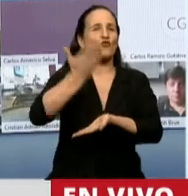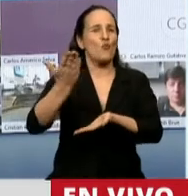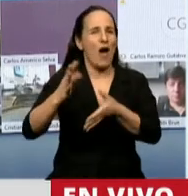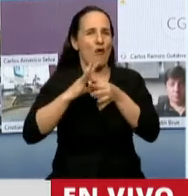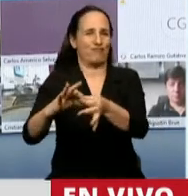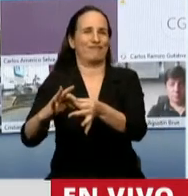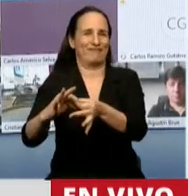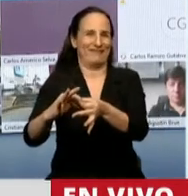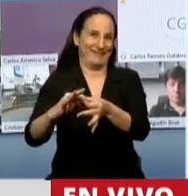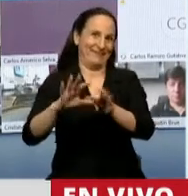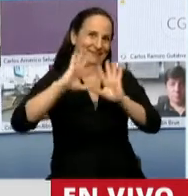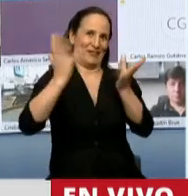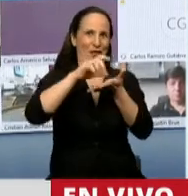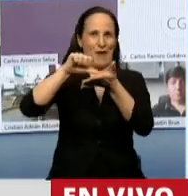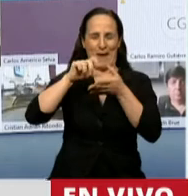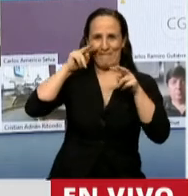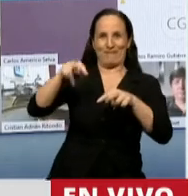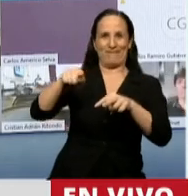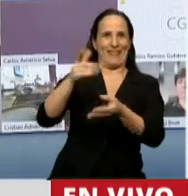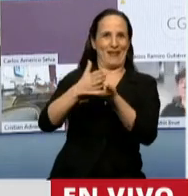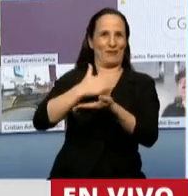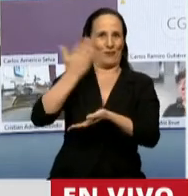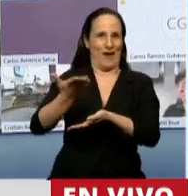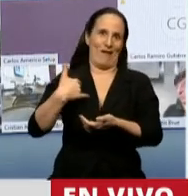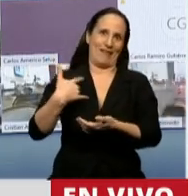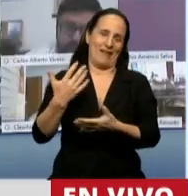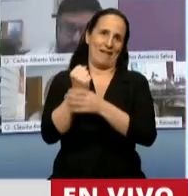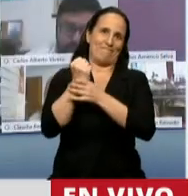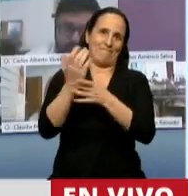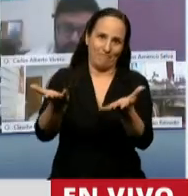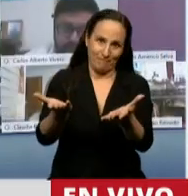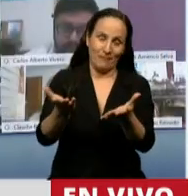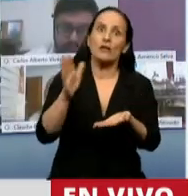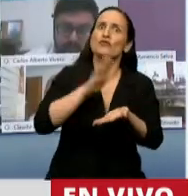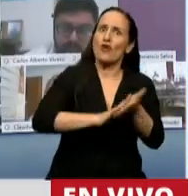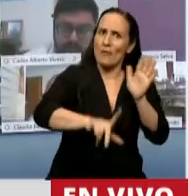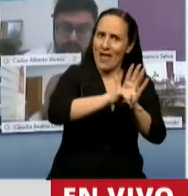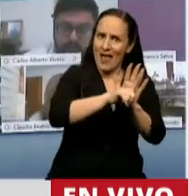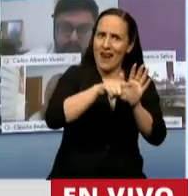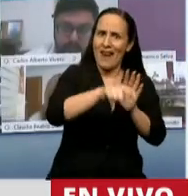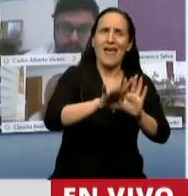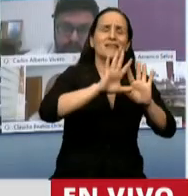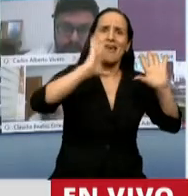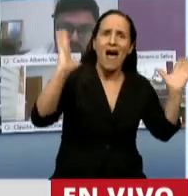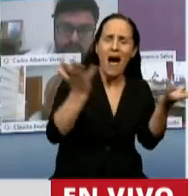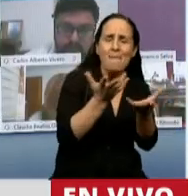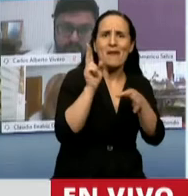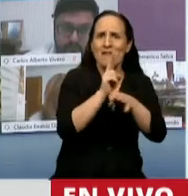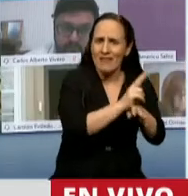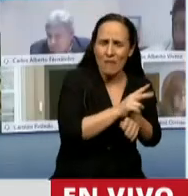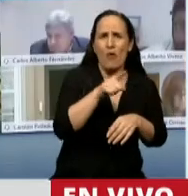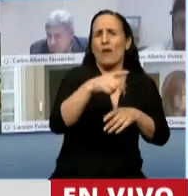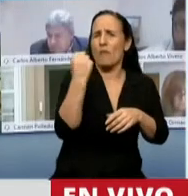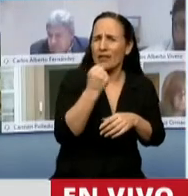nivel global, la ratificación de este acuerdo y en términos de legislación ambiental también. El corazón del acuerdo es el acceso a la información